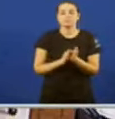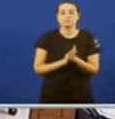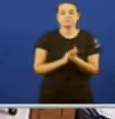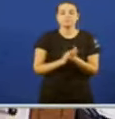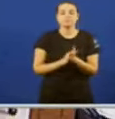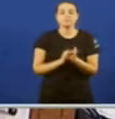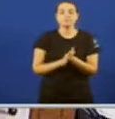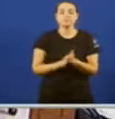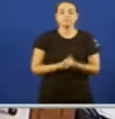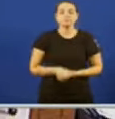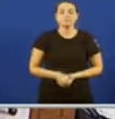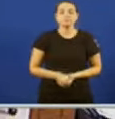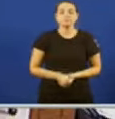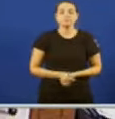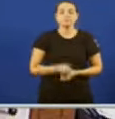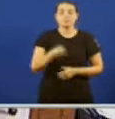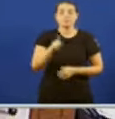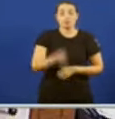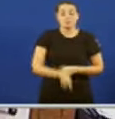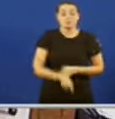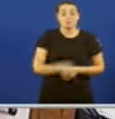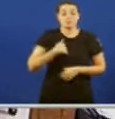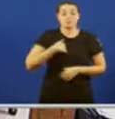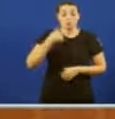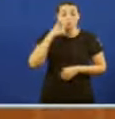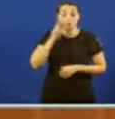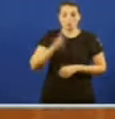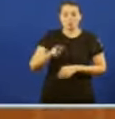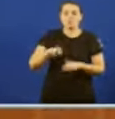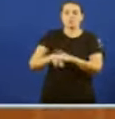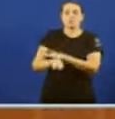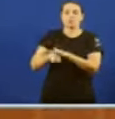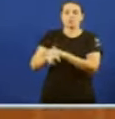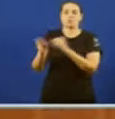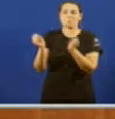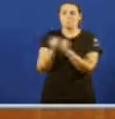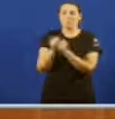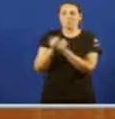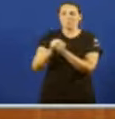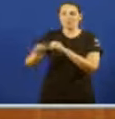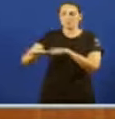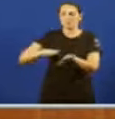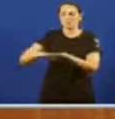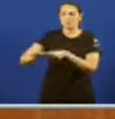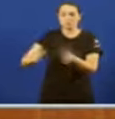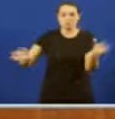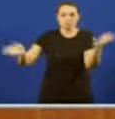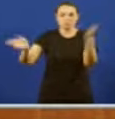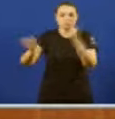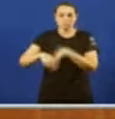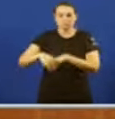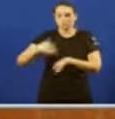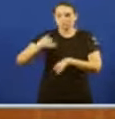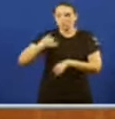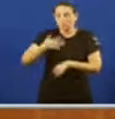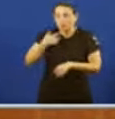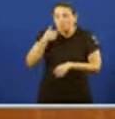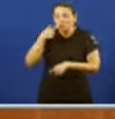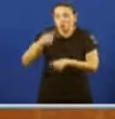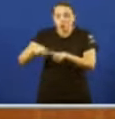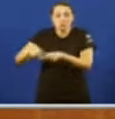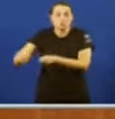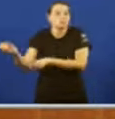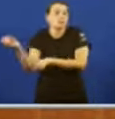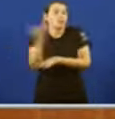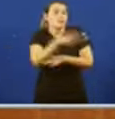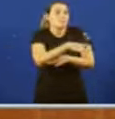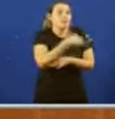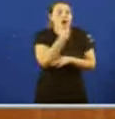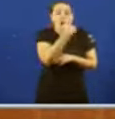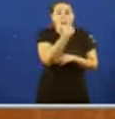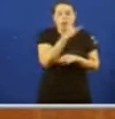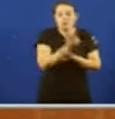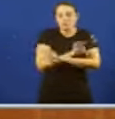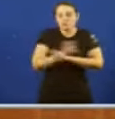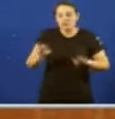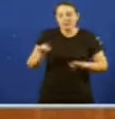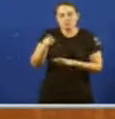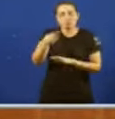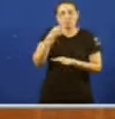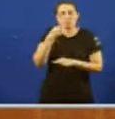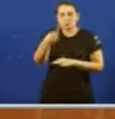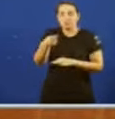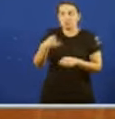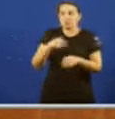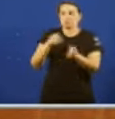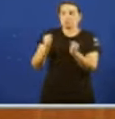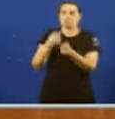Houve unha falta de movilización de todos os recursos materiais disponibles Non é certo, tale como dixo vostede, presidente Que todos os efectivos materiais